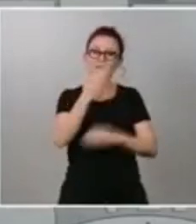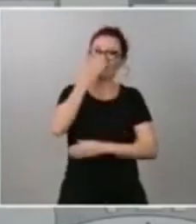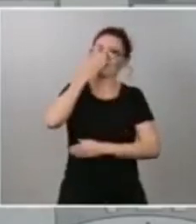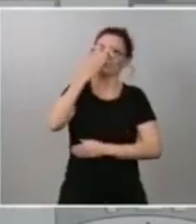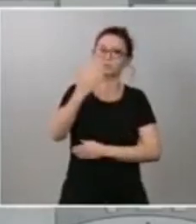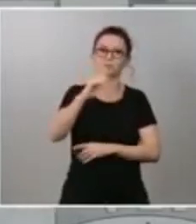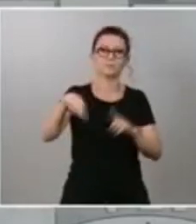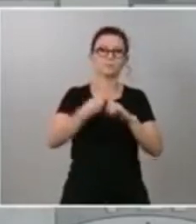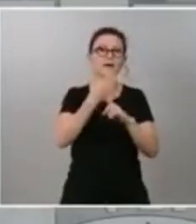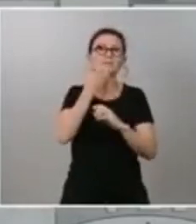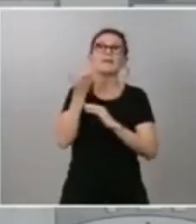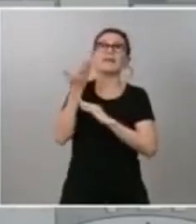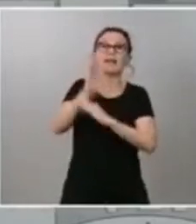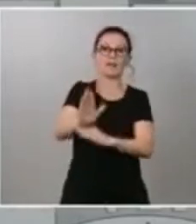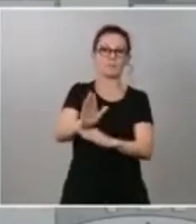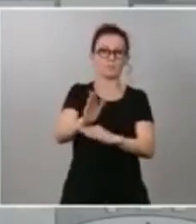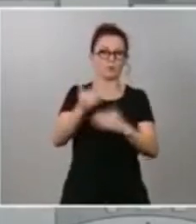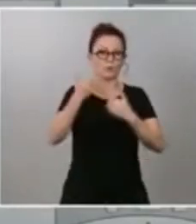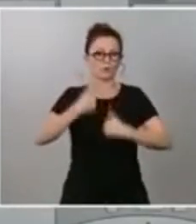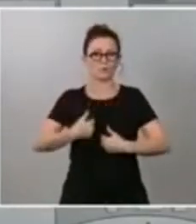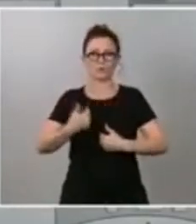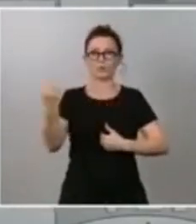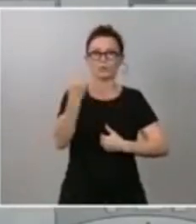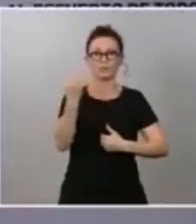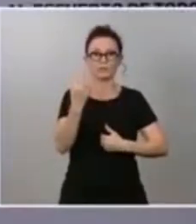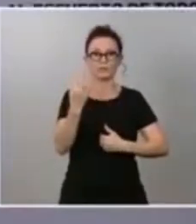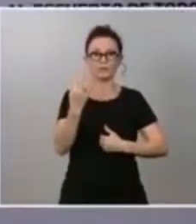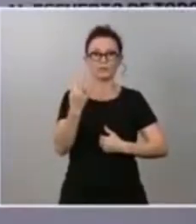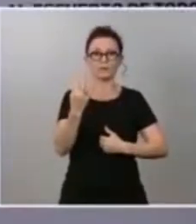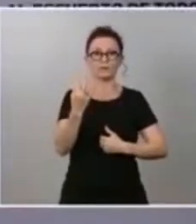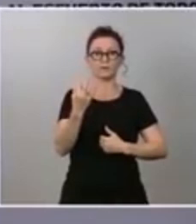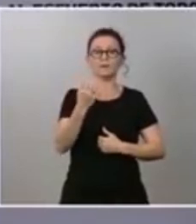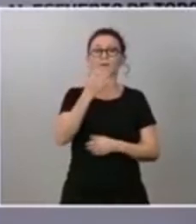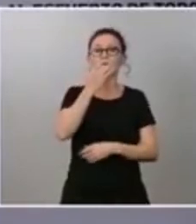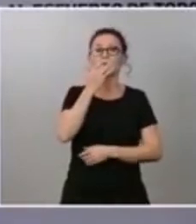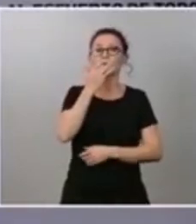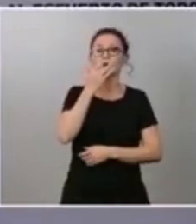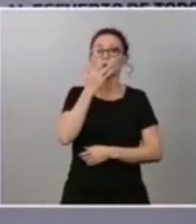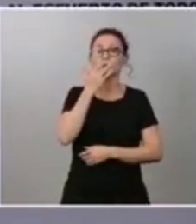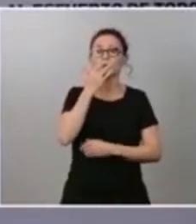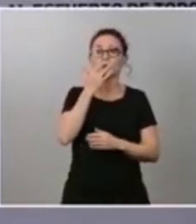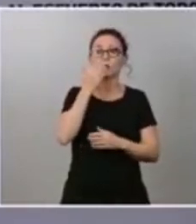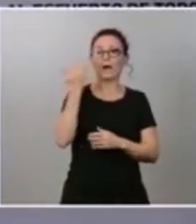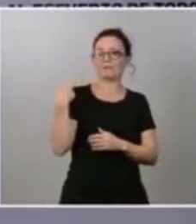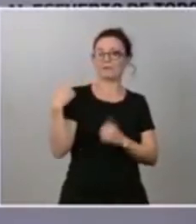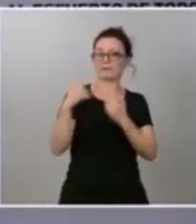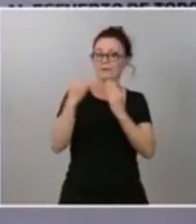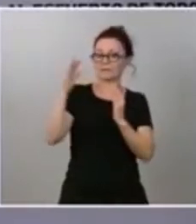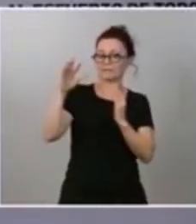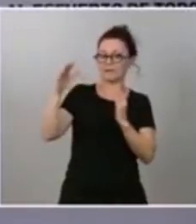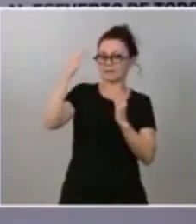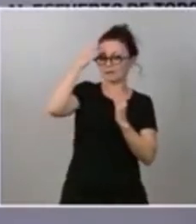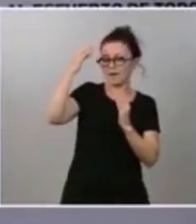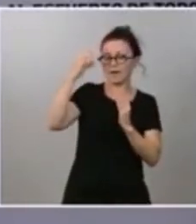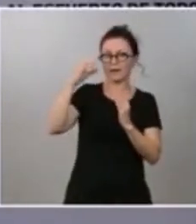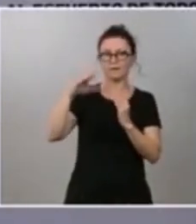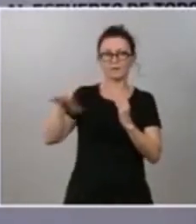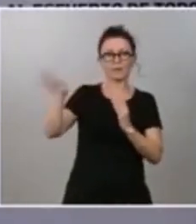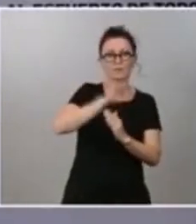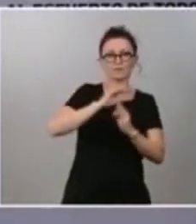que el paso dado ayer por la Casa Real es un paso de distancia de marcar distancias